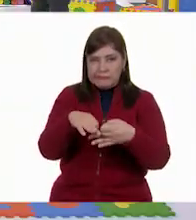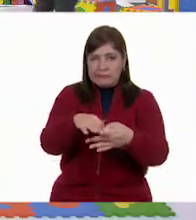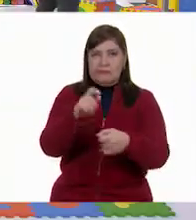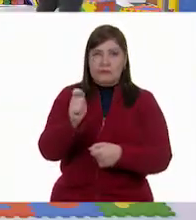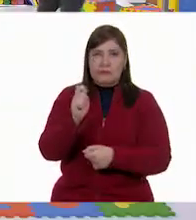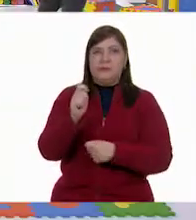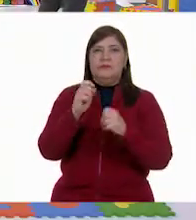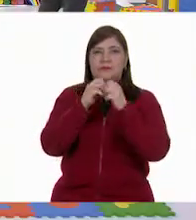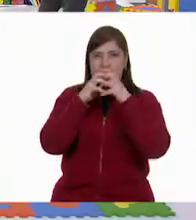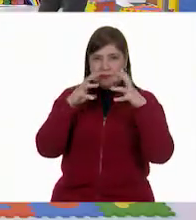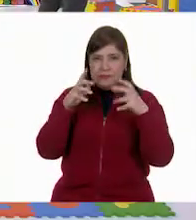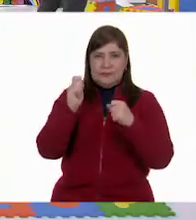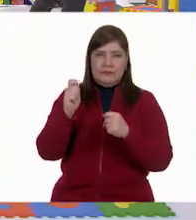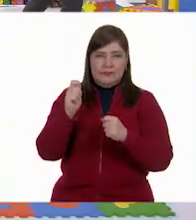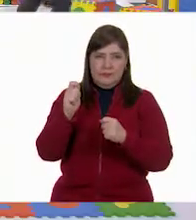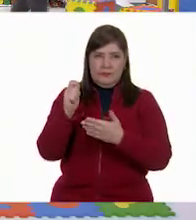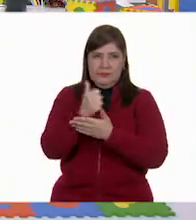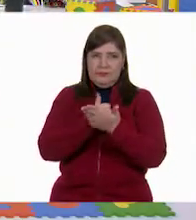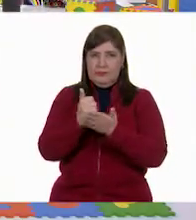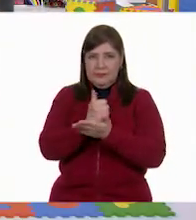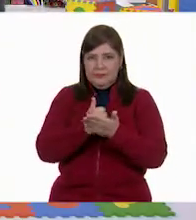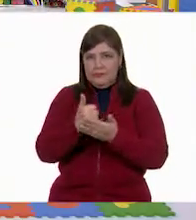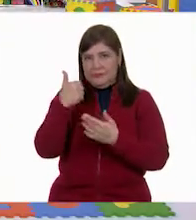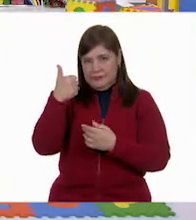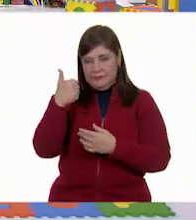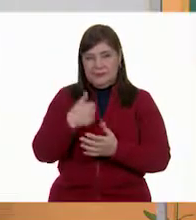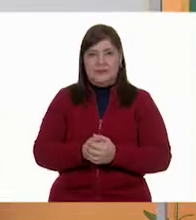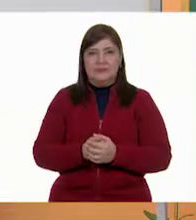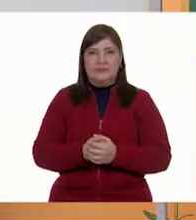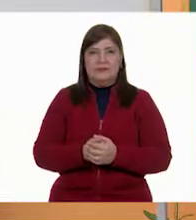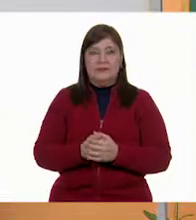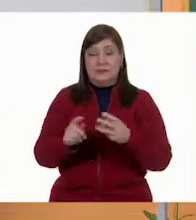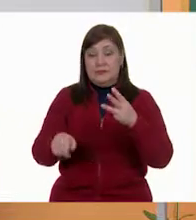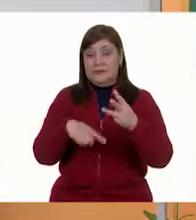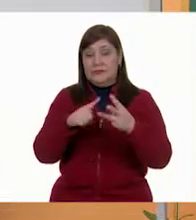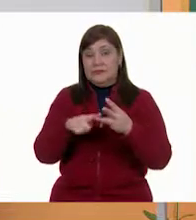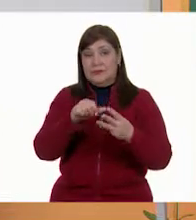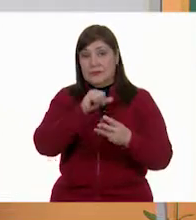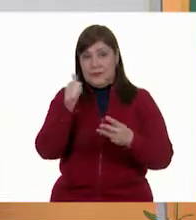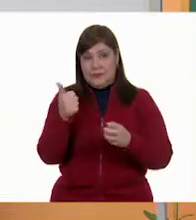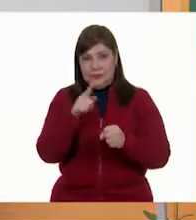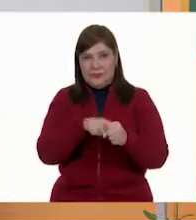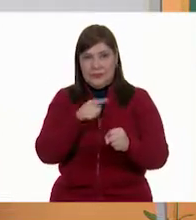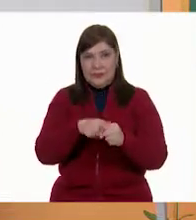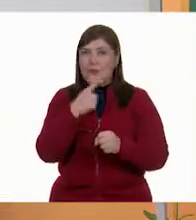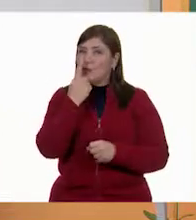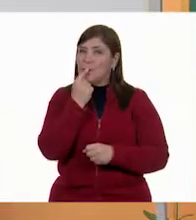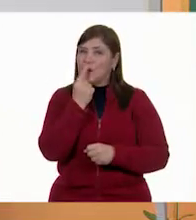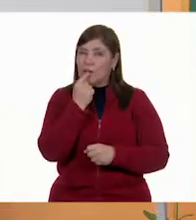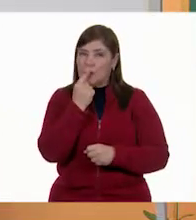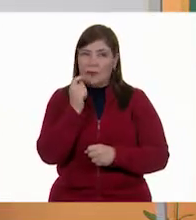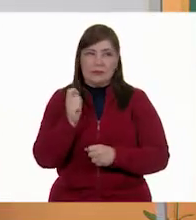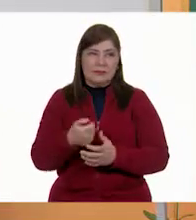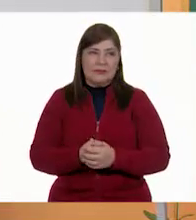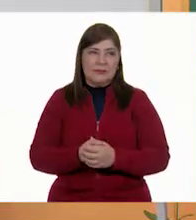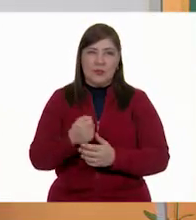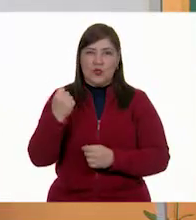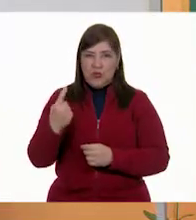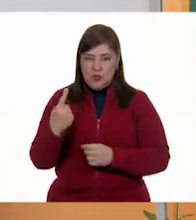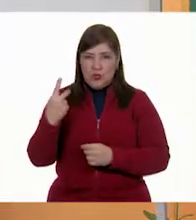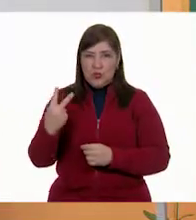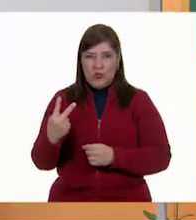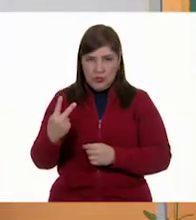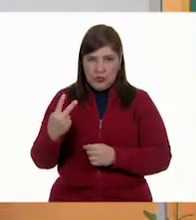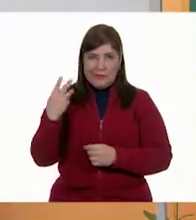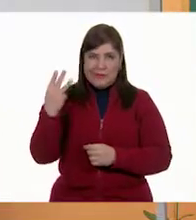azul fue seis. Seis. Y vamos con el color rojo. Uno, dos,